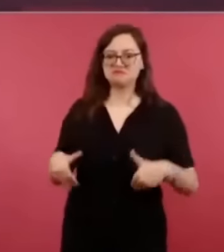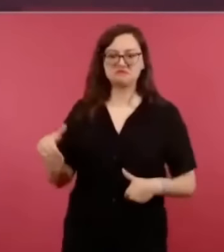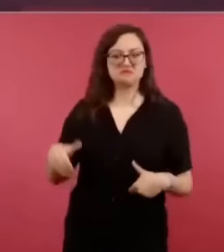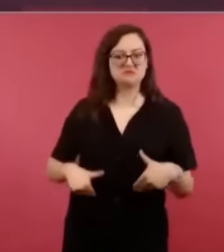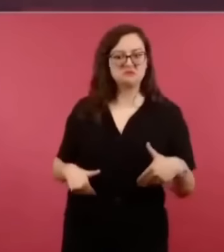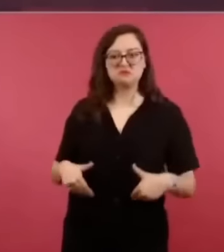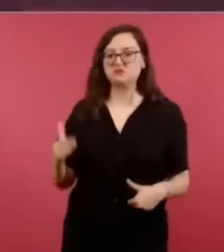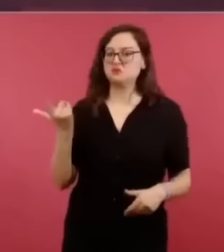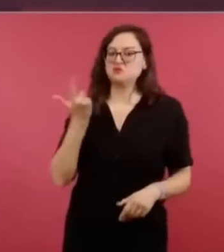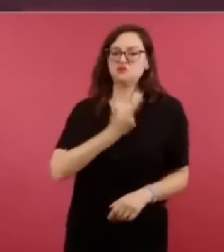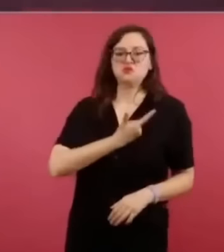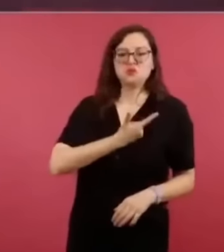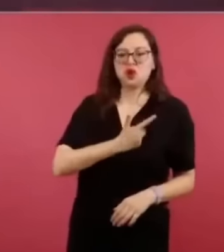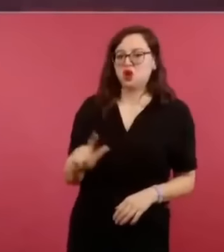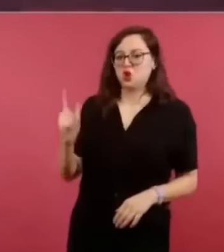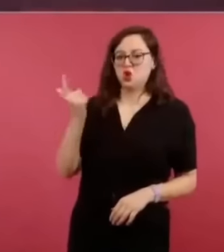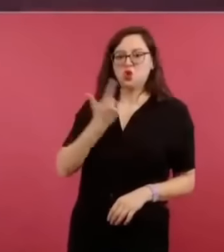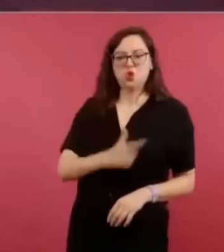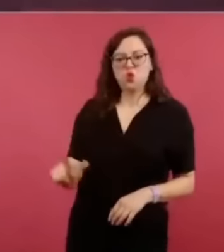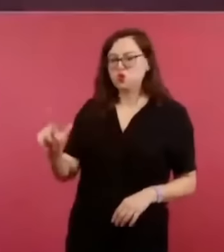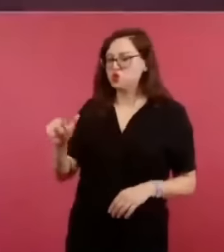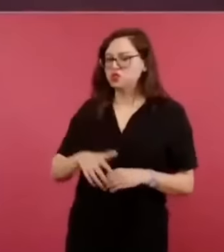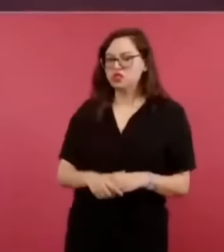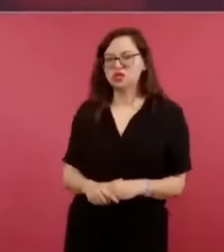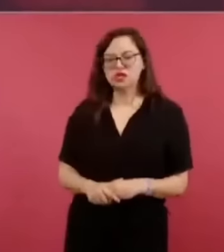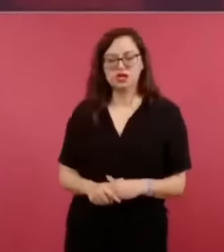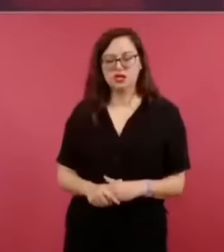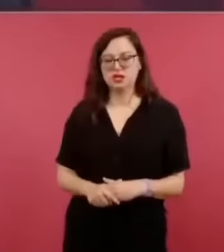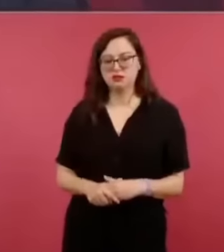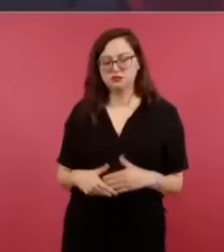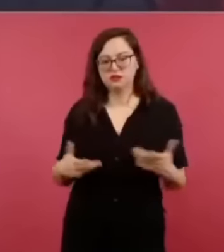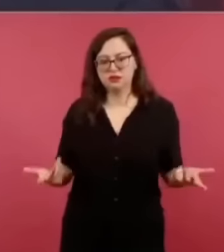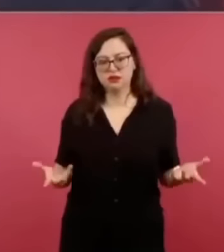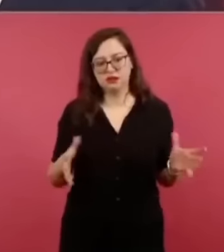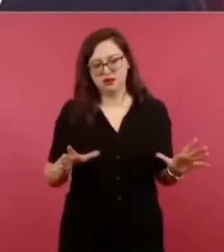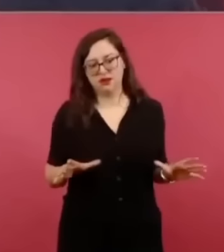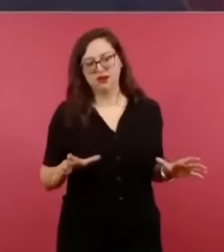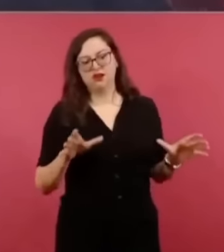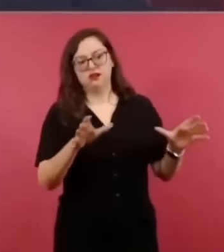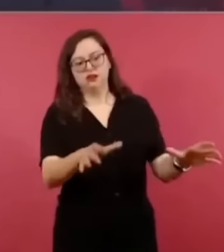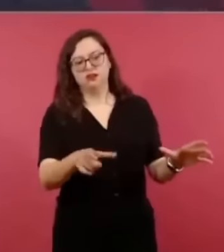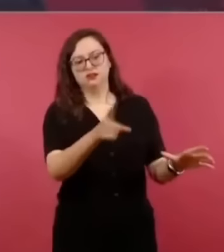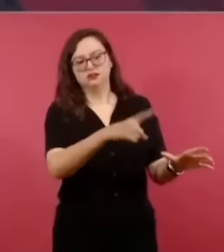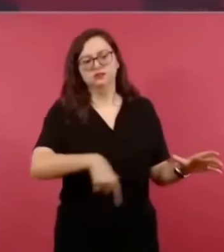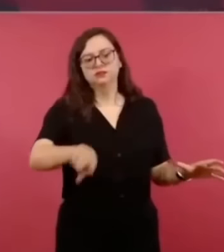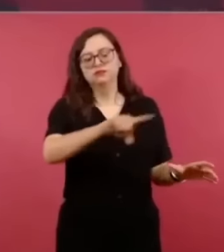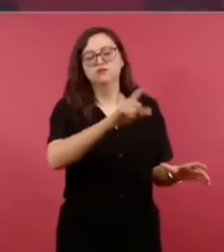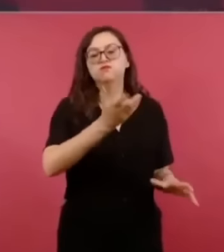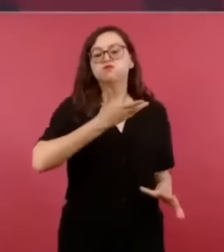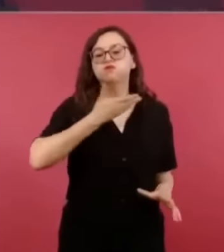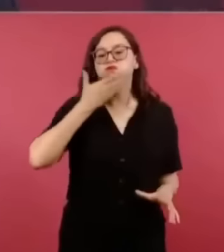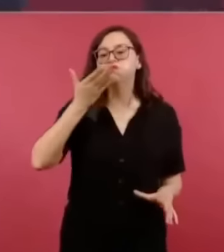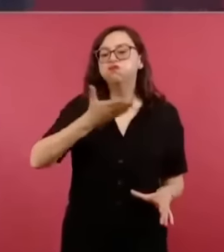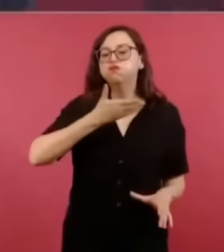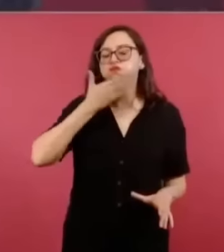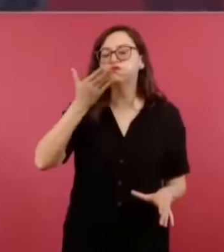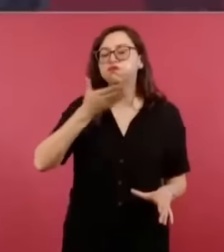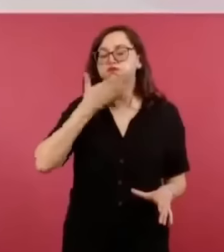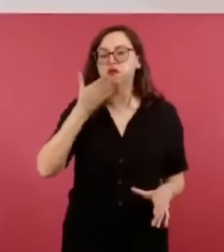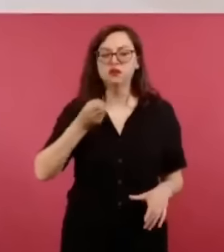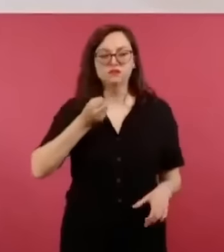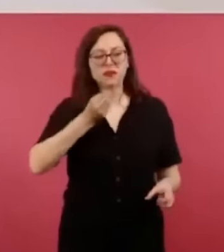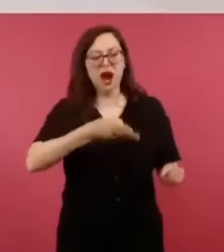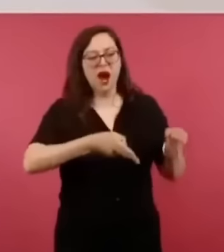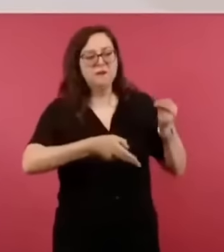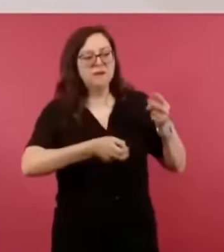los que están acostumbrados a vivir con privilegios,